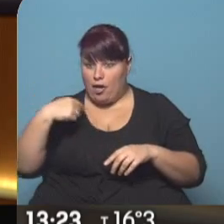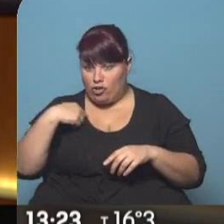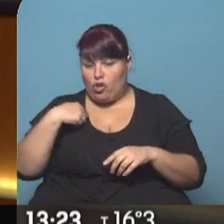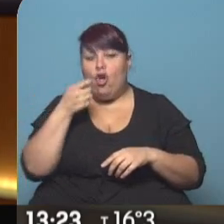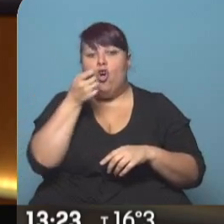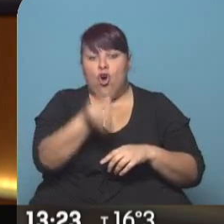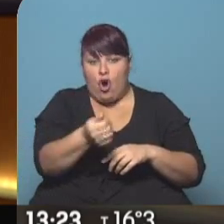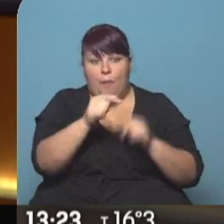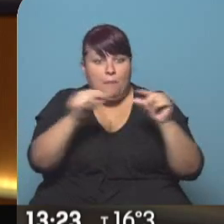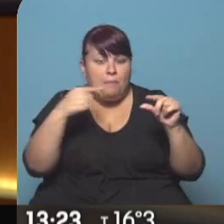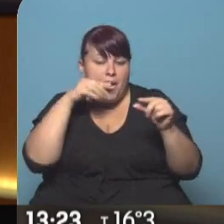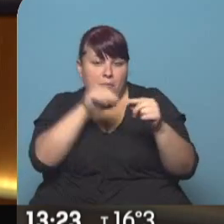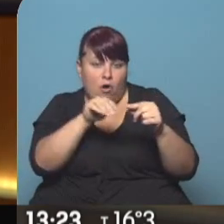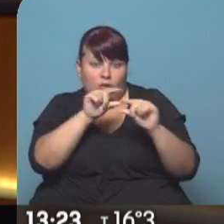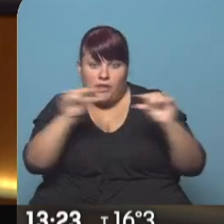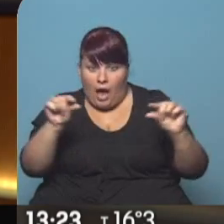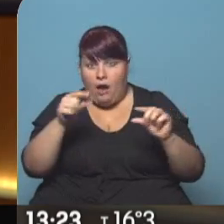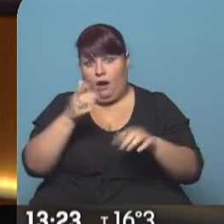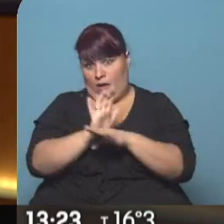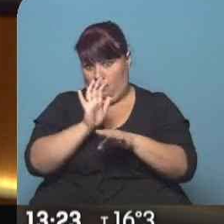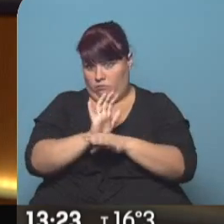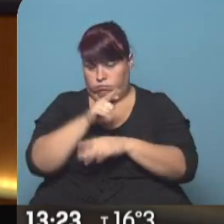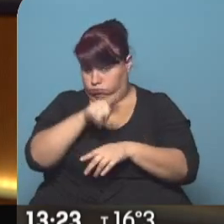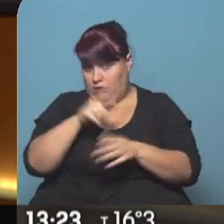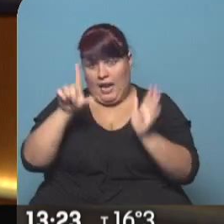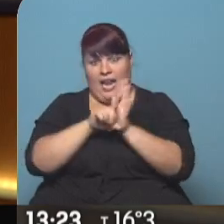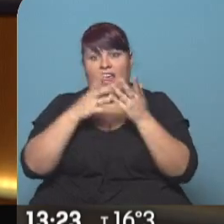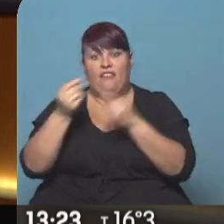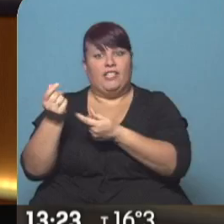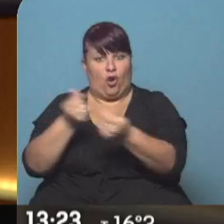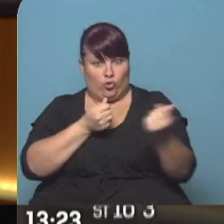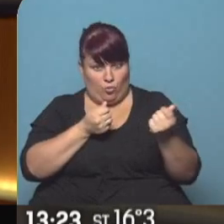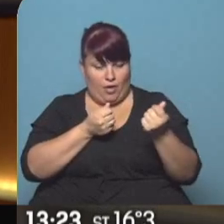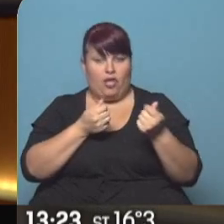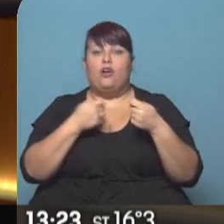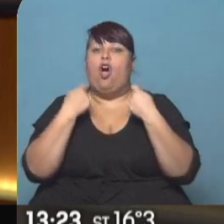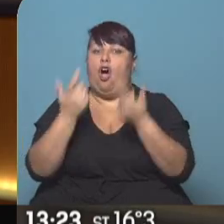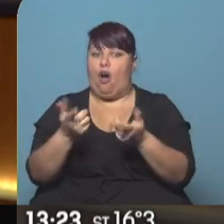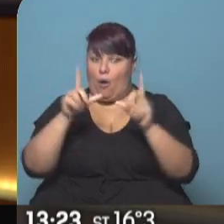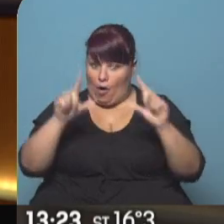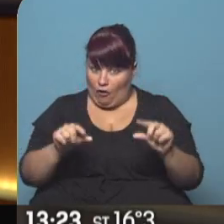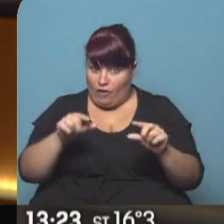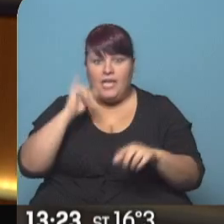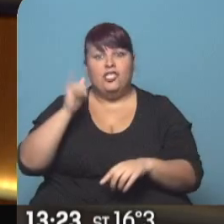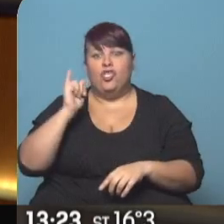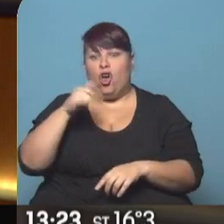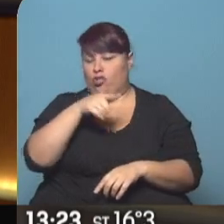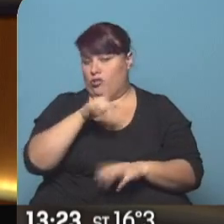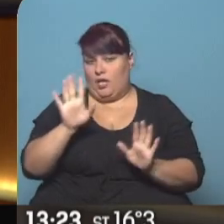compró al precio que estaba ofrecido, eso constituye, de acuerdo a la ley de defensa del consumidor, una oferta que vincula, obliga